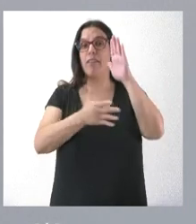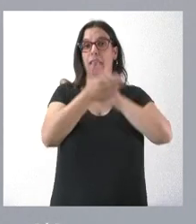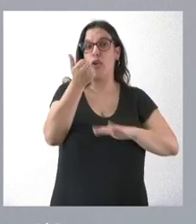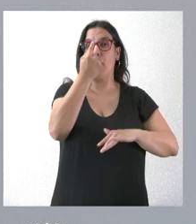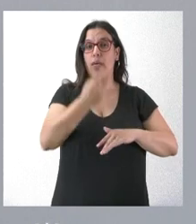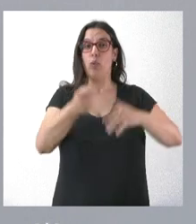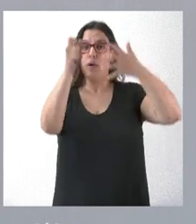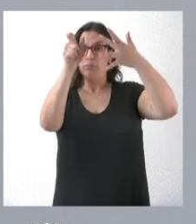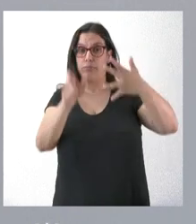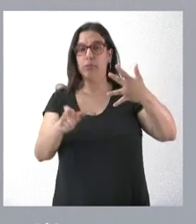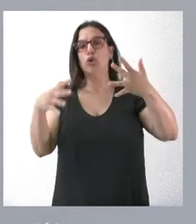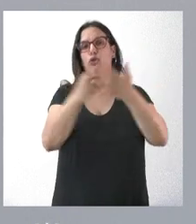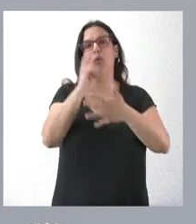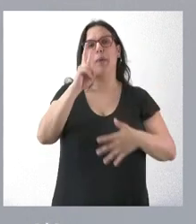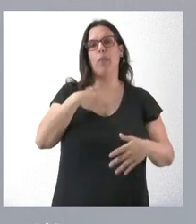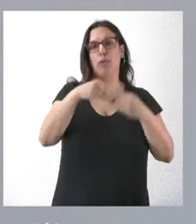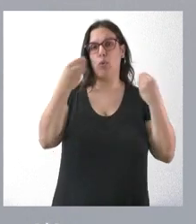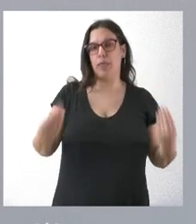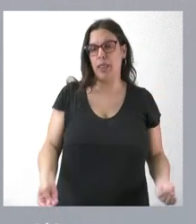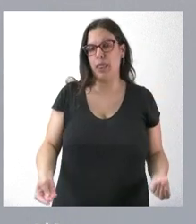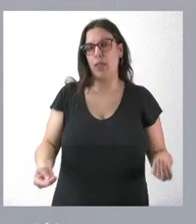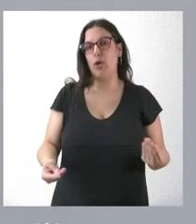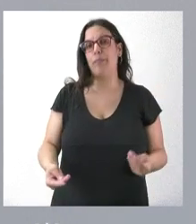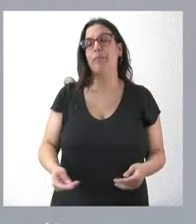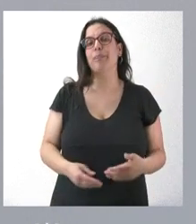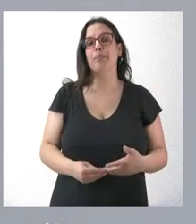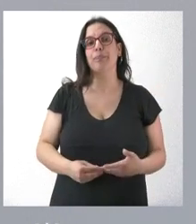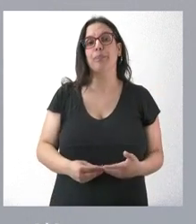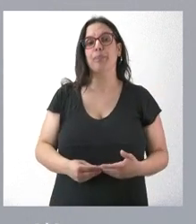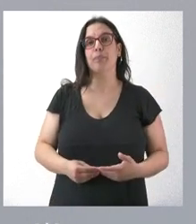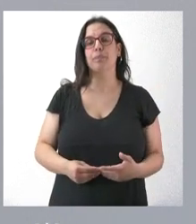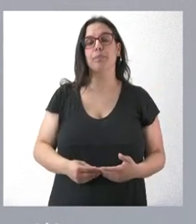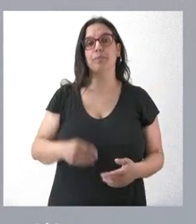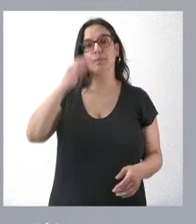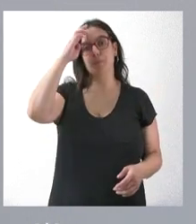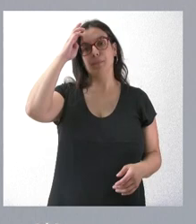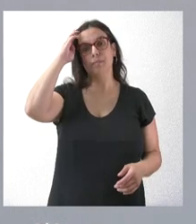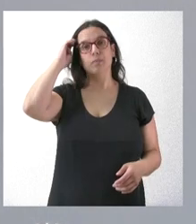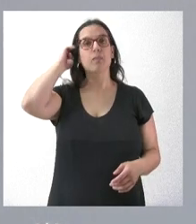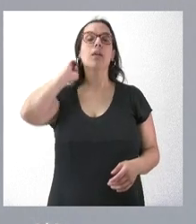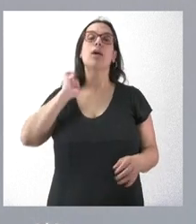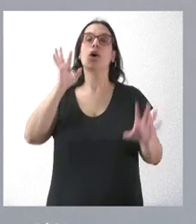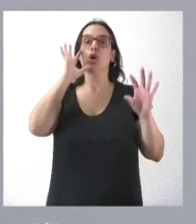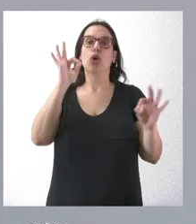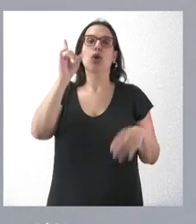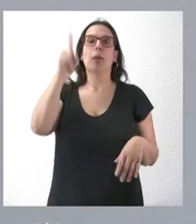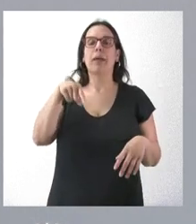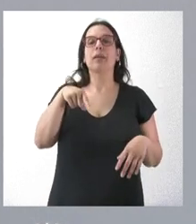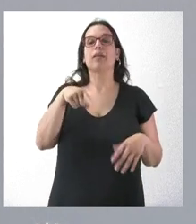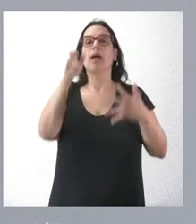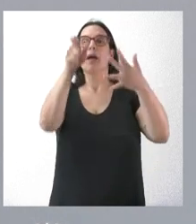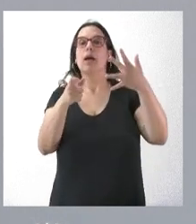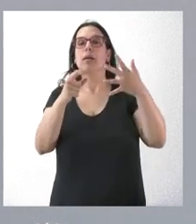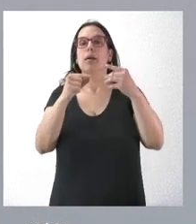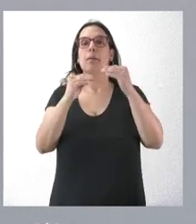las federaciones. Y los importes son los que tienen ustedes en esta distribución, que en general también tiene que ver con el número